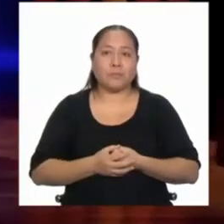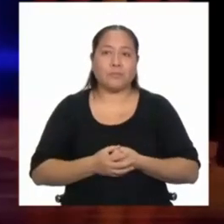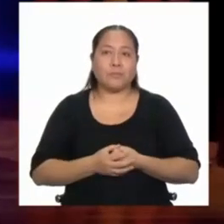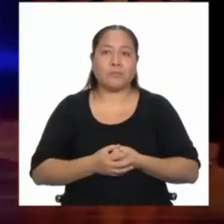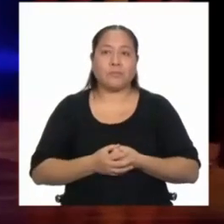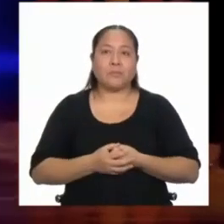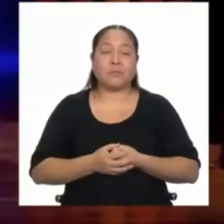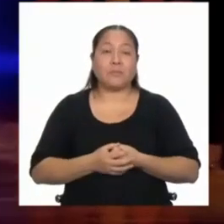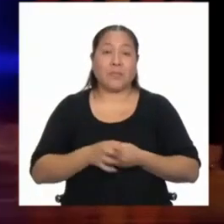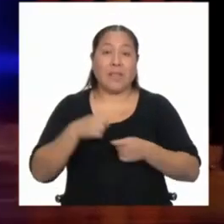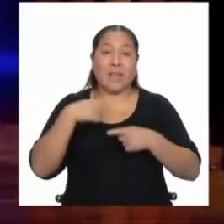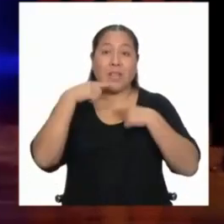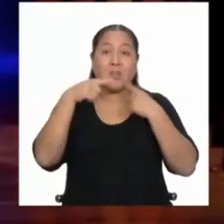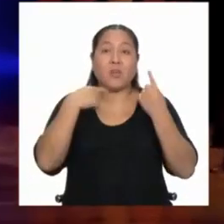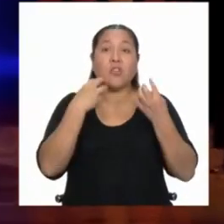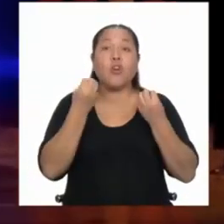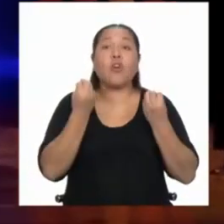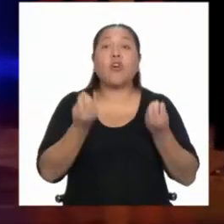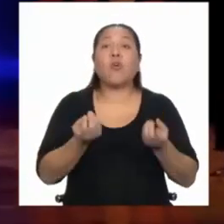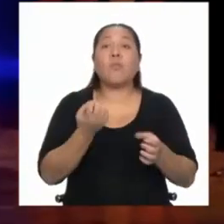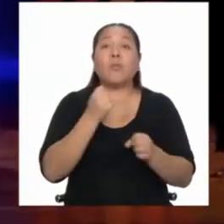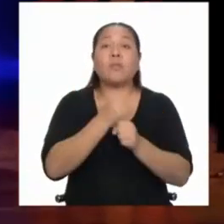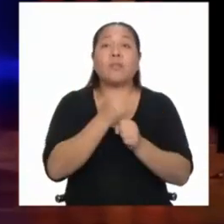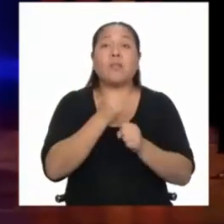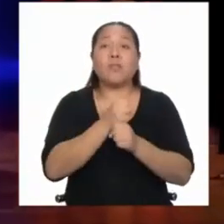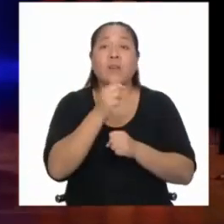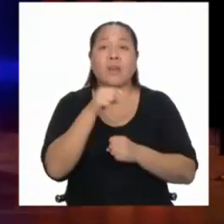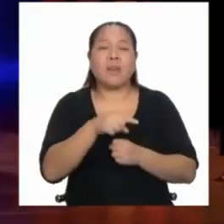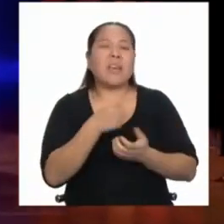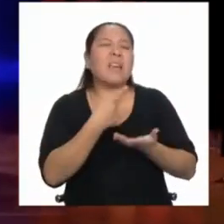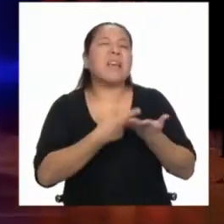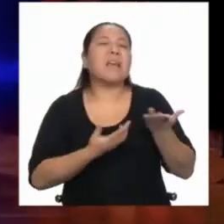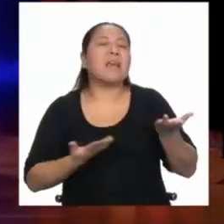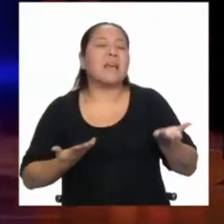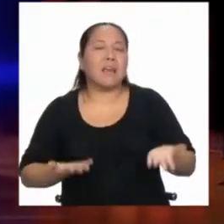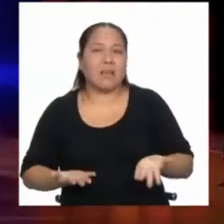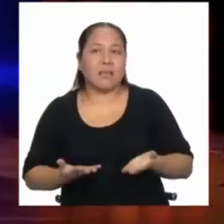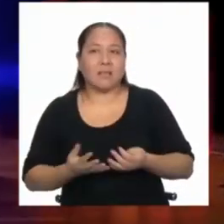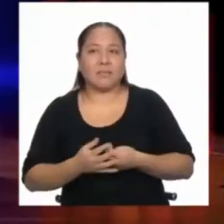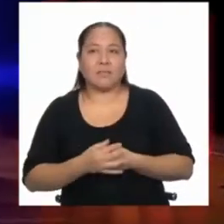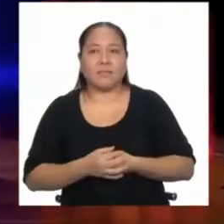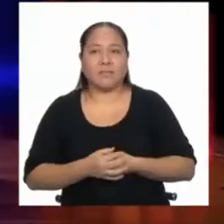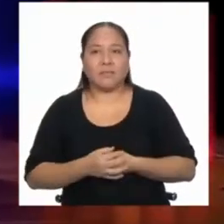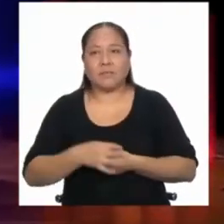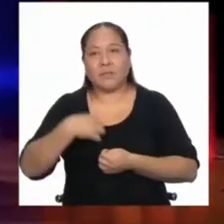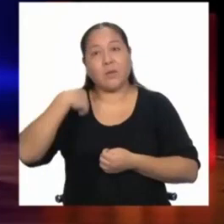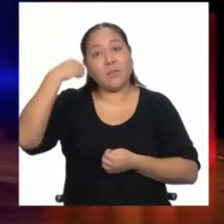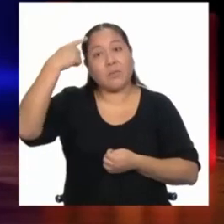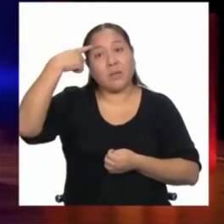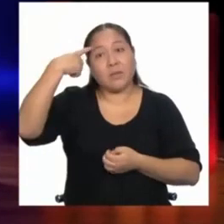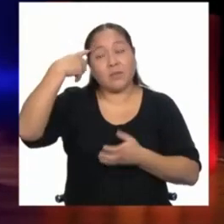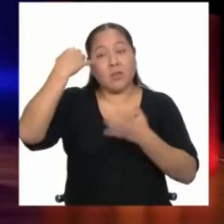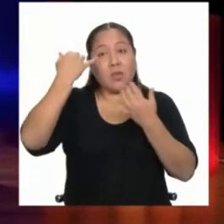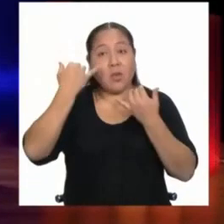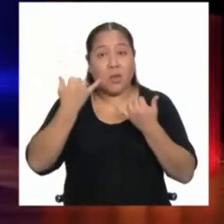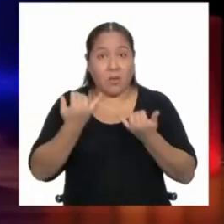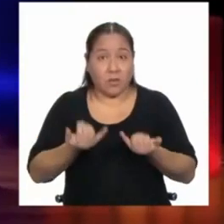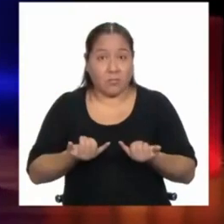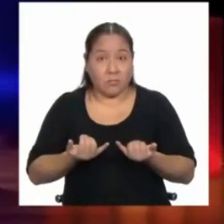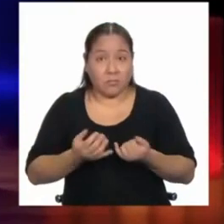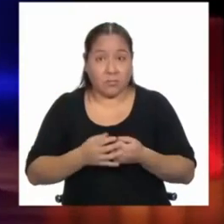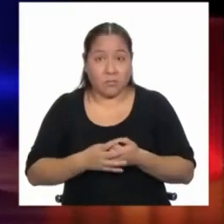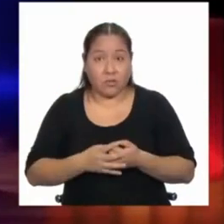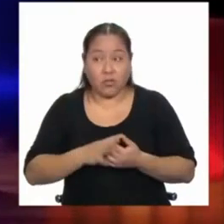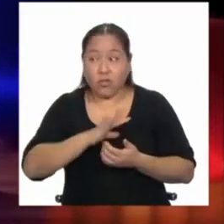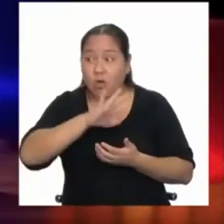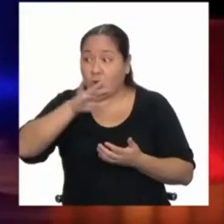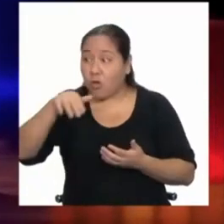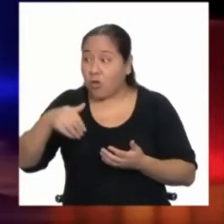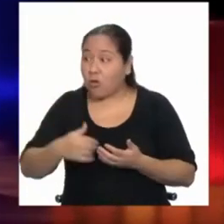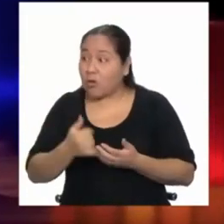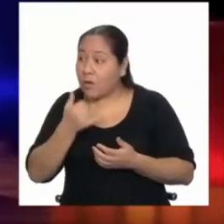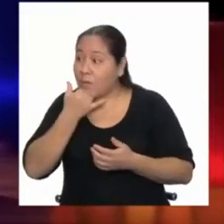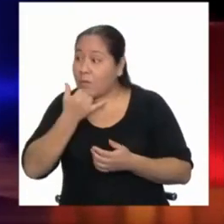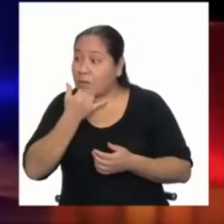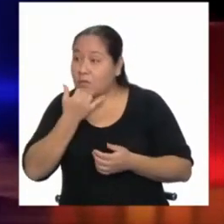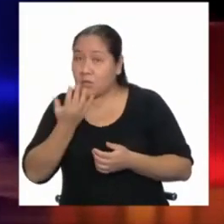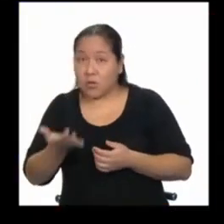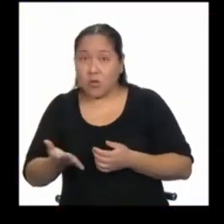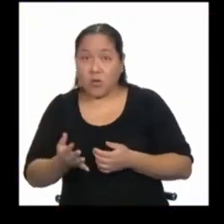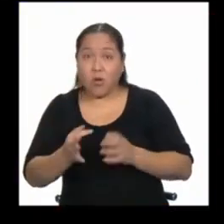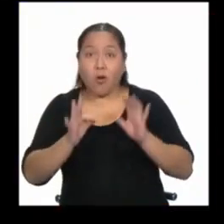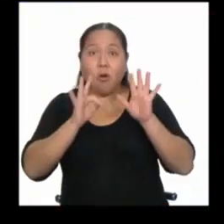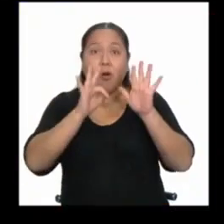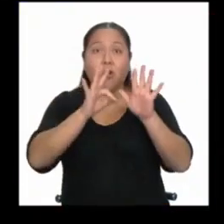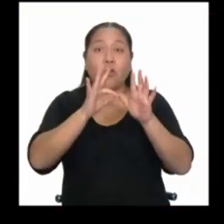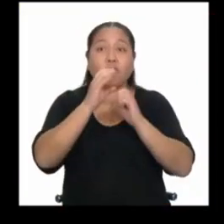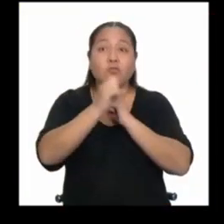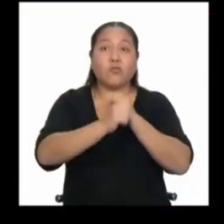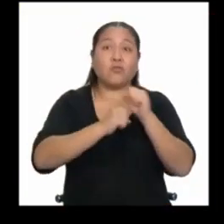Les cuento un poco cómo funciona, y qué es hoy. En realidad todo lo que sucedió hace ocho años,